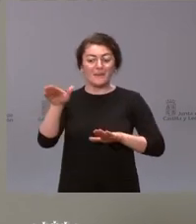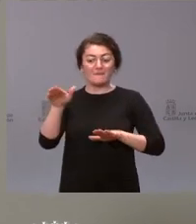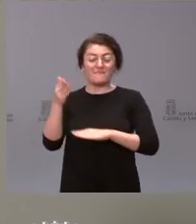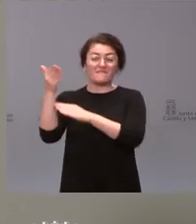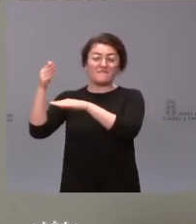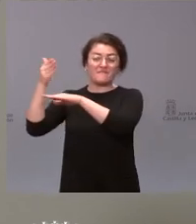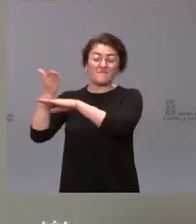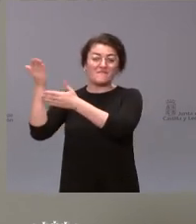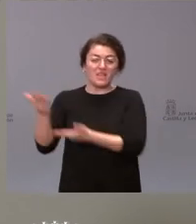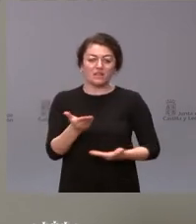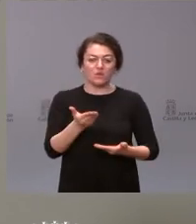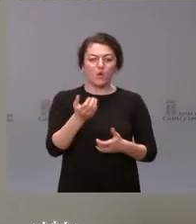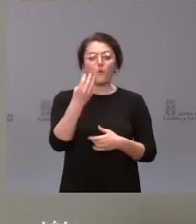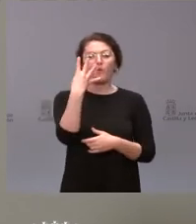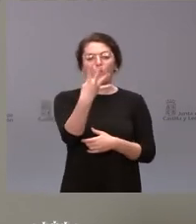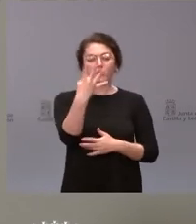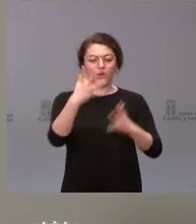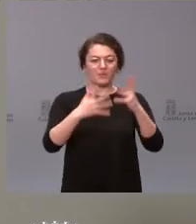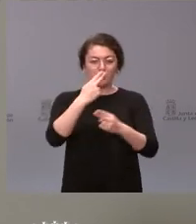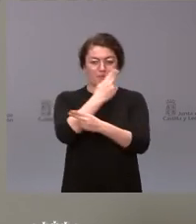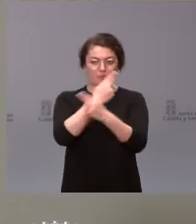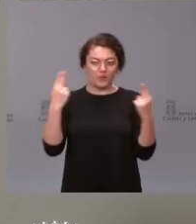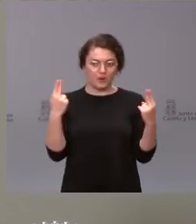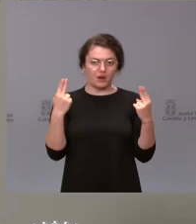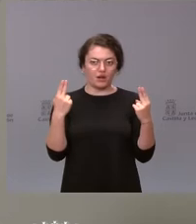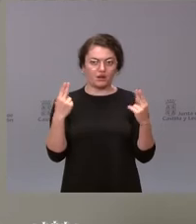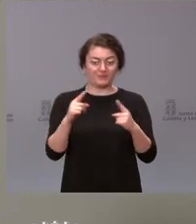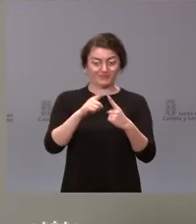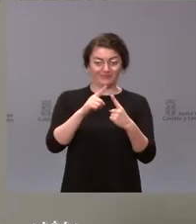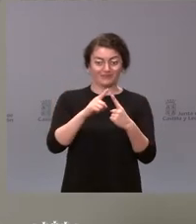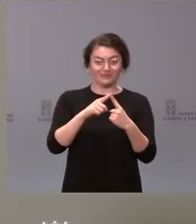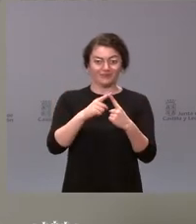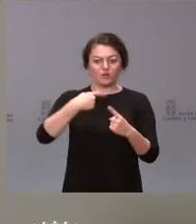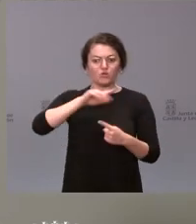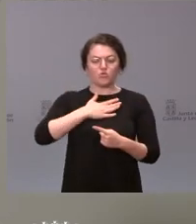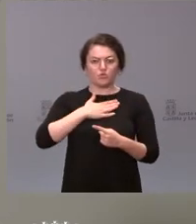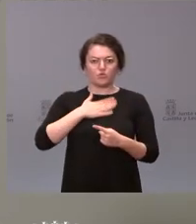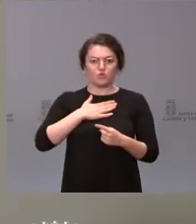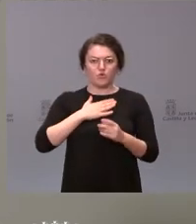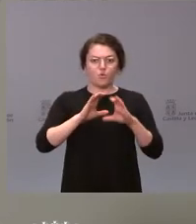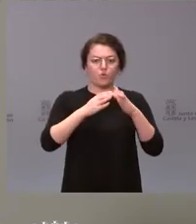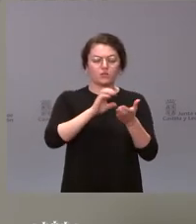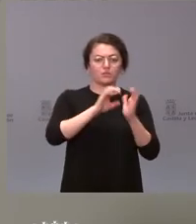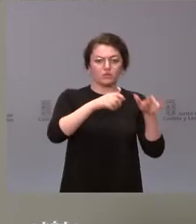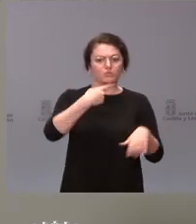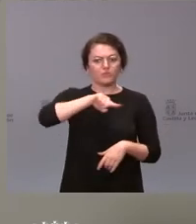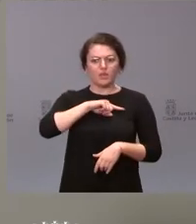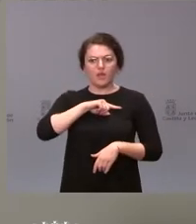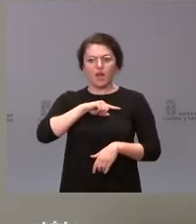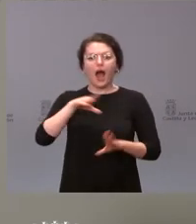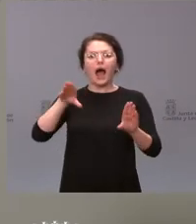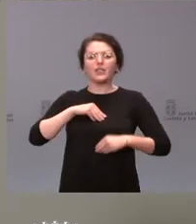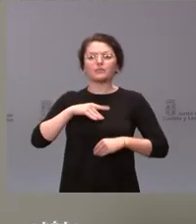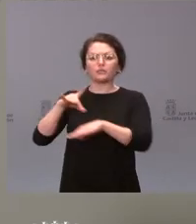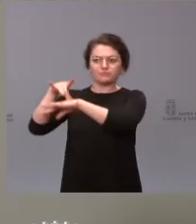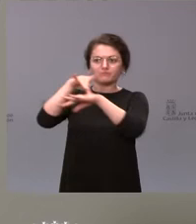de influencia en León. Entre esas cuatro administraciones públicas está la Junta de Castilla y León. Nosotros, desde el primer momento, aceptamos esa invitación y participamos en esa